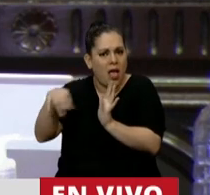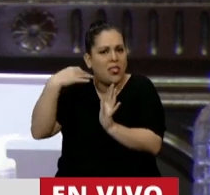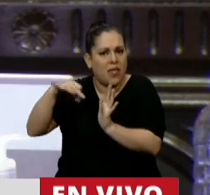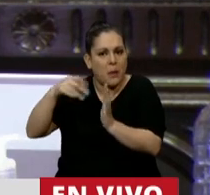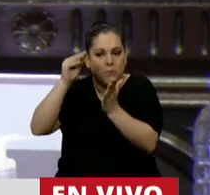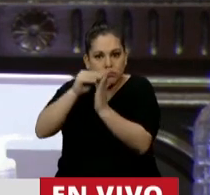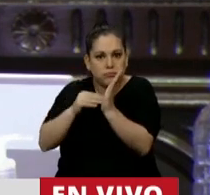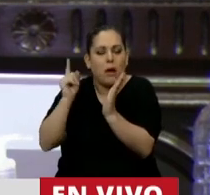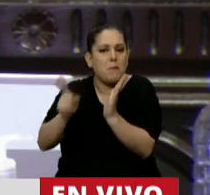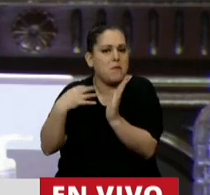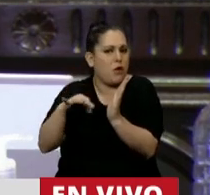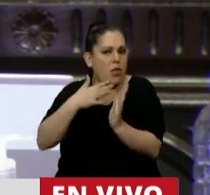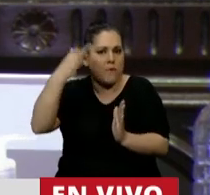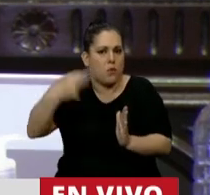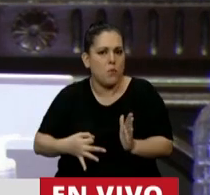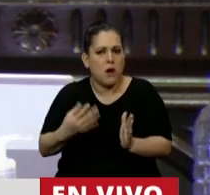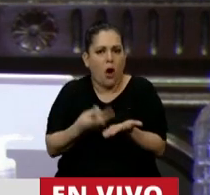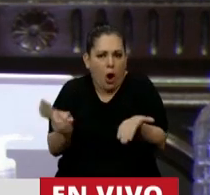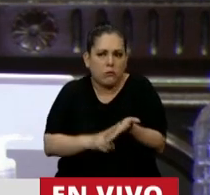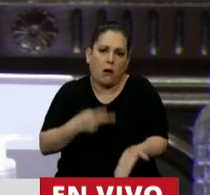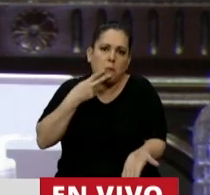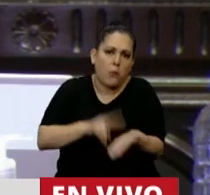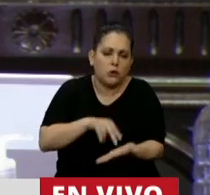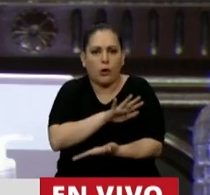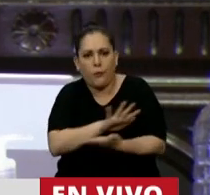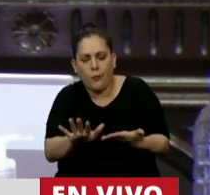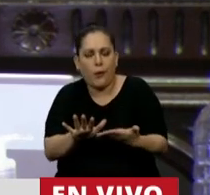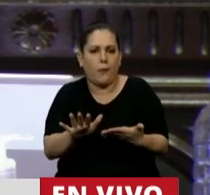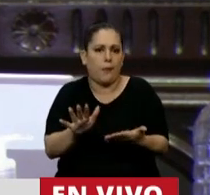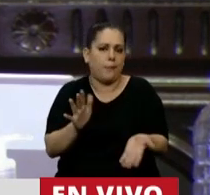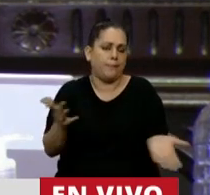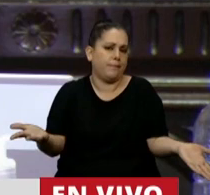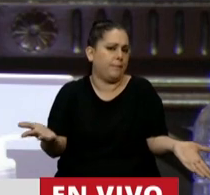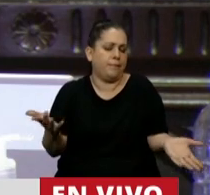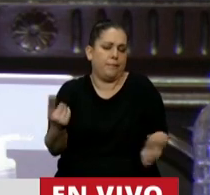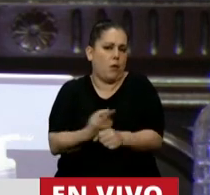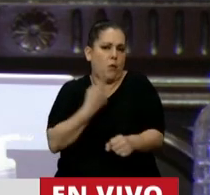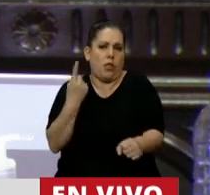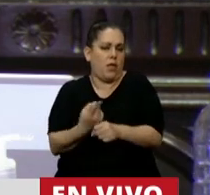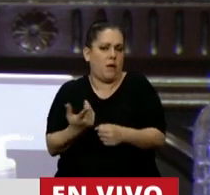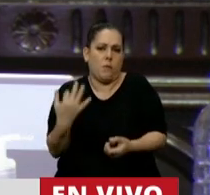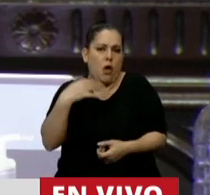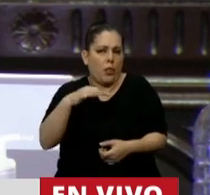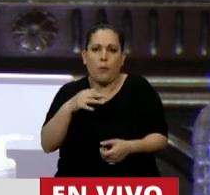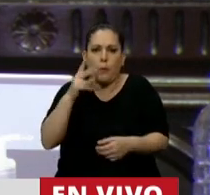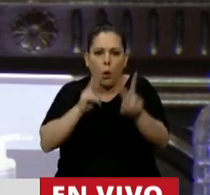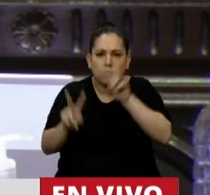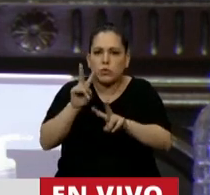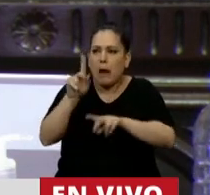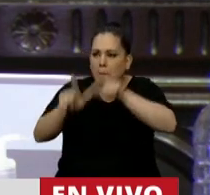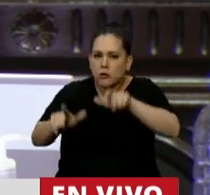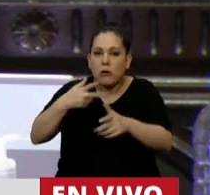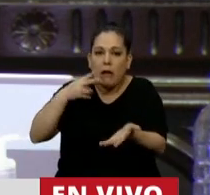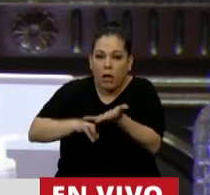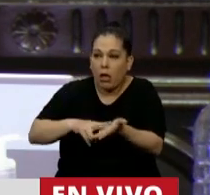mecanismos. Un nuevo impuesto no es otra cosa que cazar en el zoológico y beneficiar a los evasores de siempre.